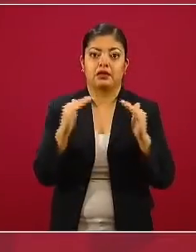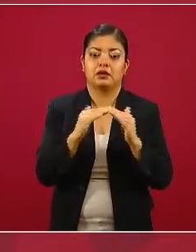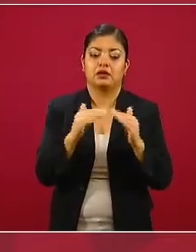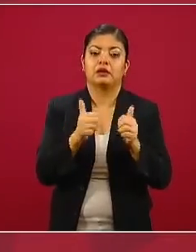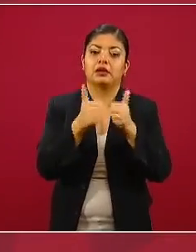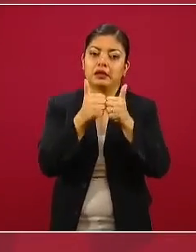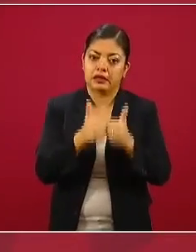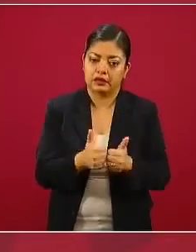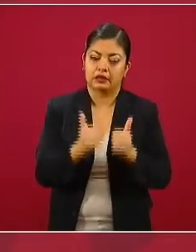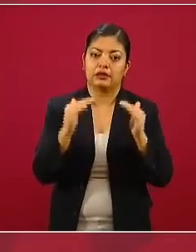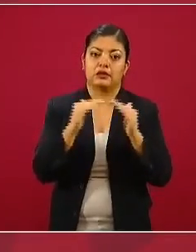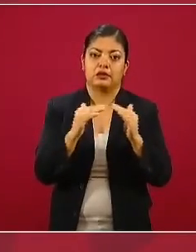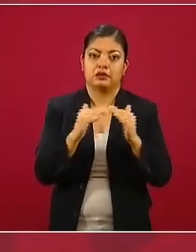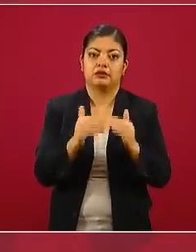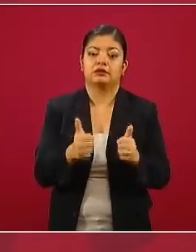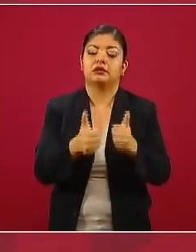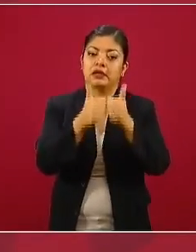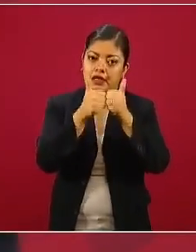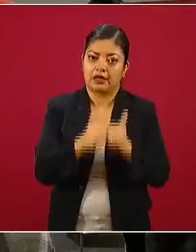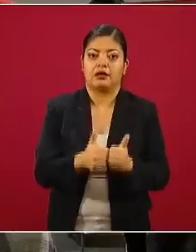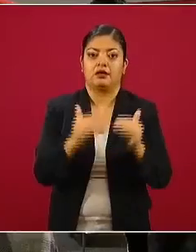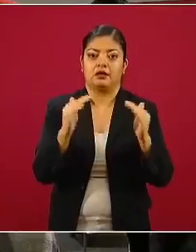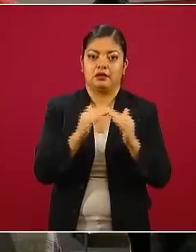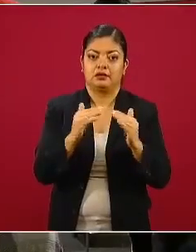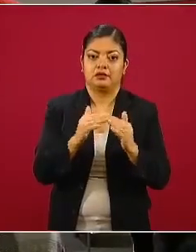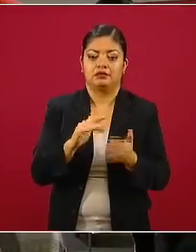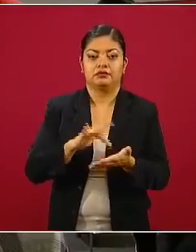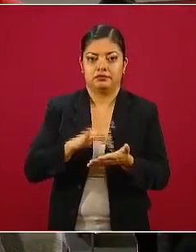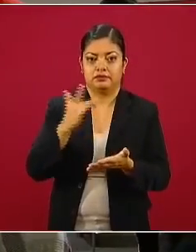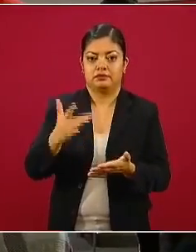quédate en casa, quédate en casa. Gracias. Gracias. Gracias. Gracias. Gracias. Gracias.